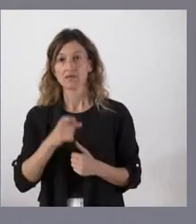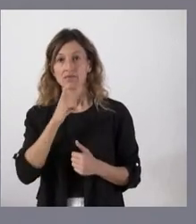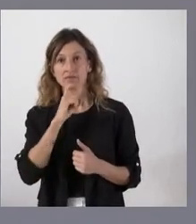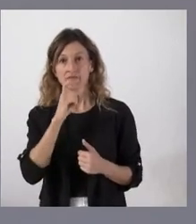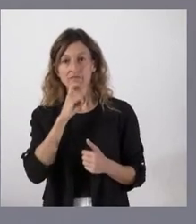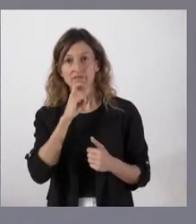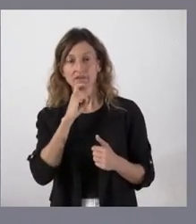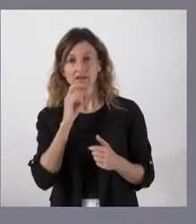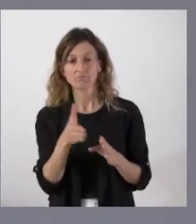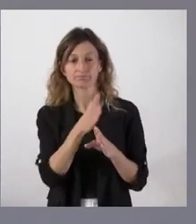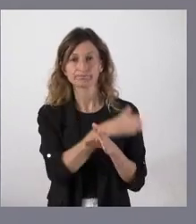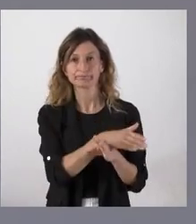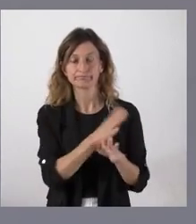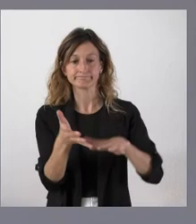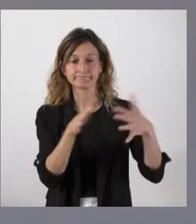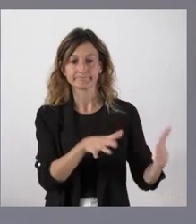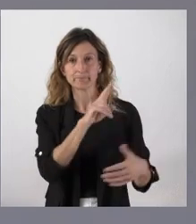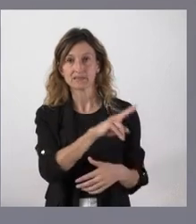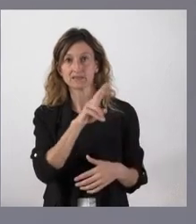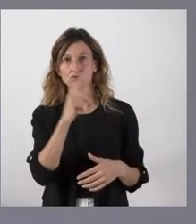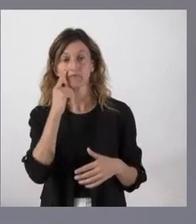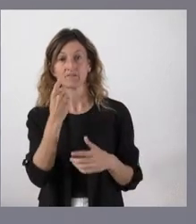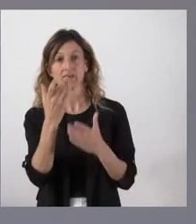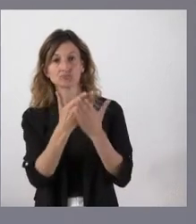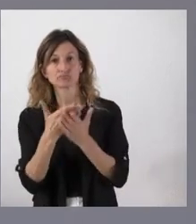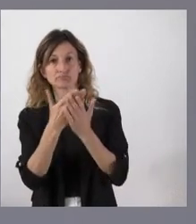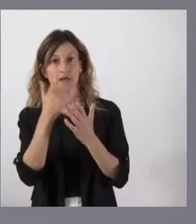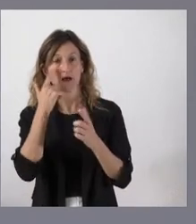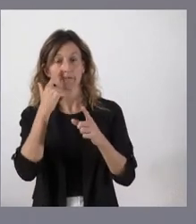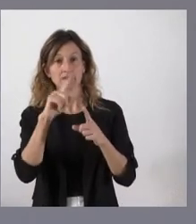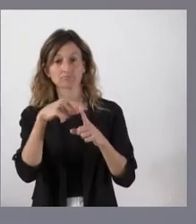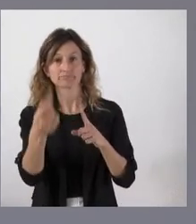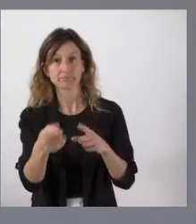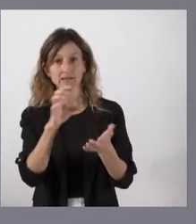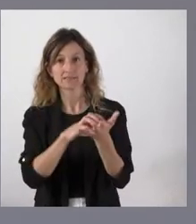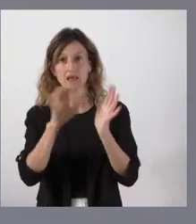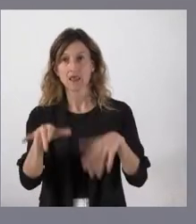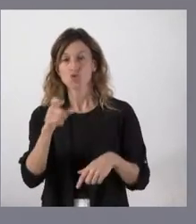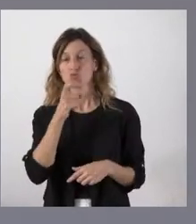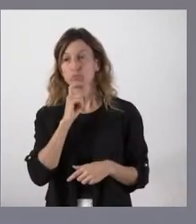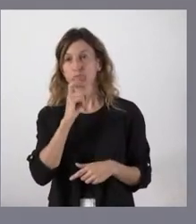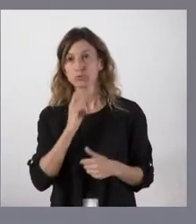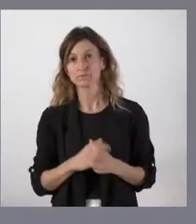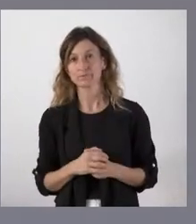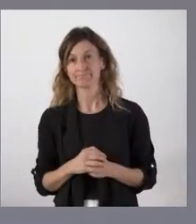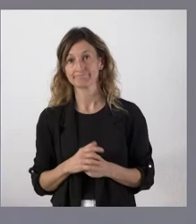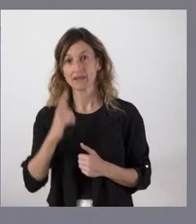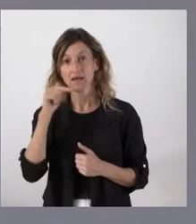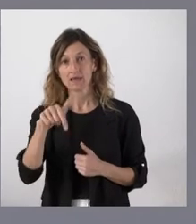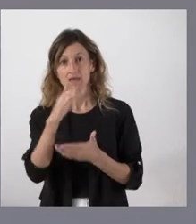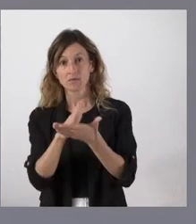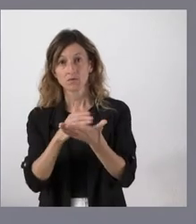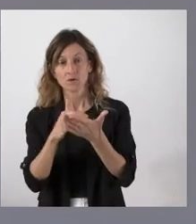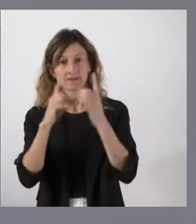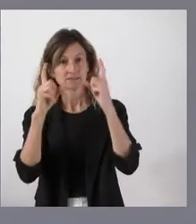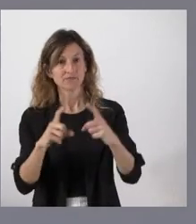para el año 2022. Tendrán que buscar alguna fórmula que estudiaremos en cómo replicar en el caso de Castilla y León. Supone para nuestra comunidad autónoma un